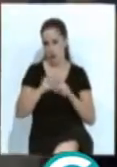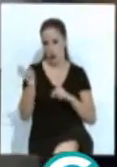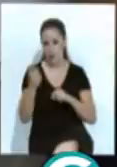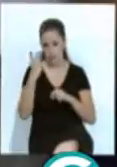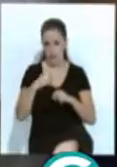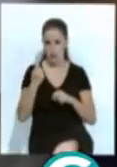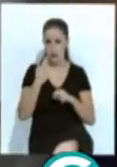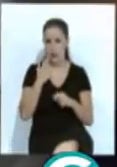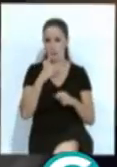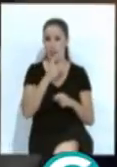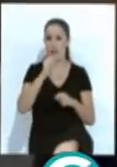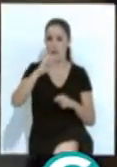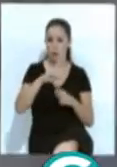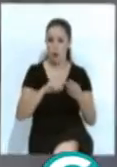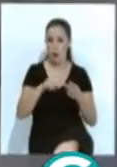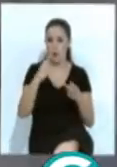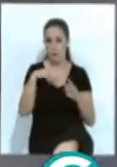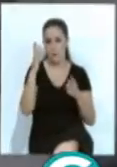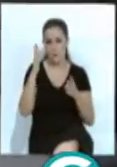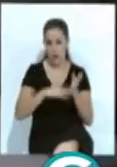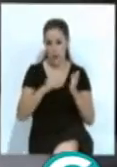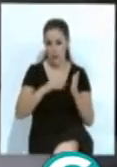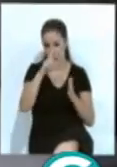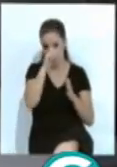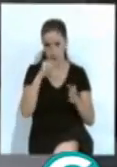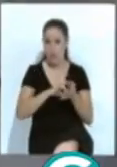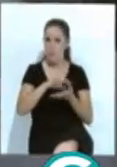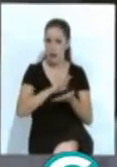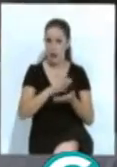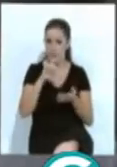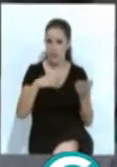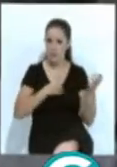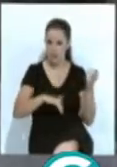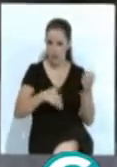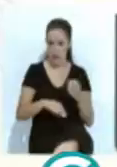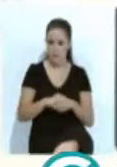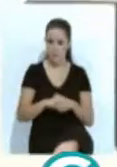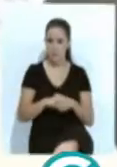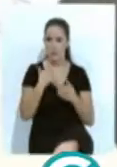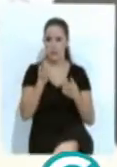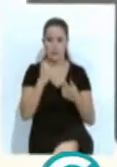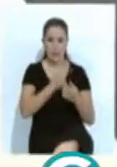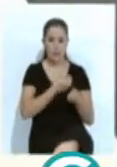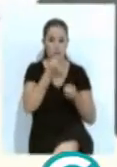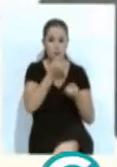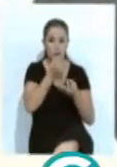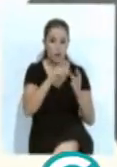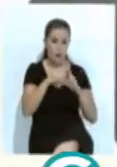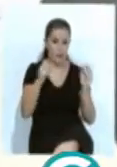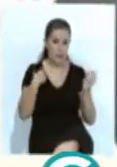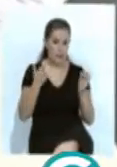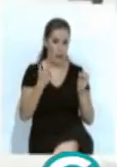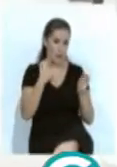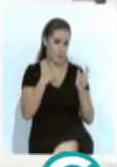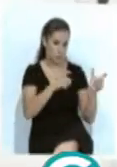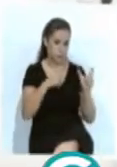se encuentra la de Degusto, las Politécnicas de Valencia y de Madrid, la de Málaga o la de Sevilla. Según ha informado la universidad, los bloques